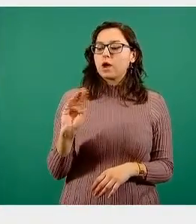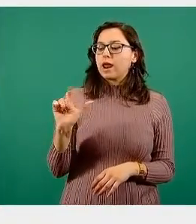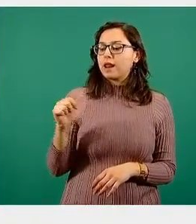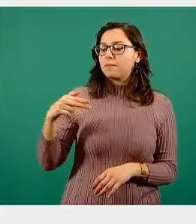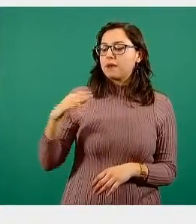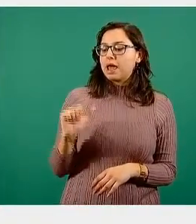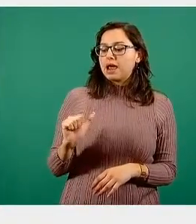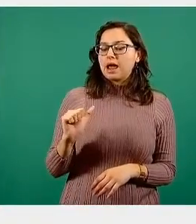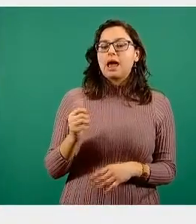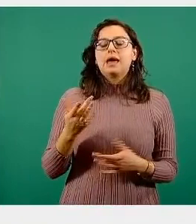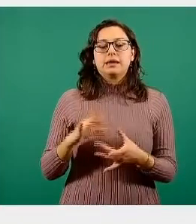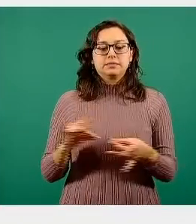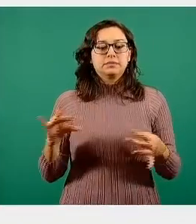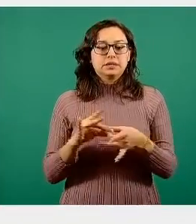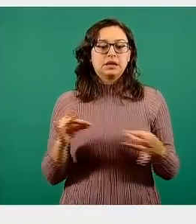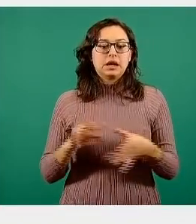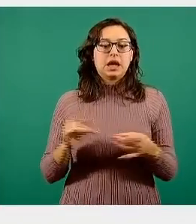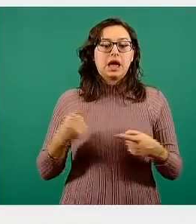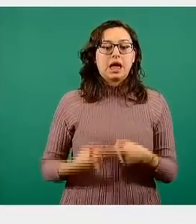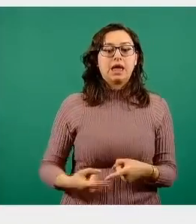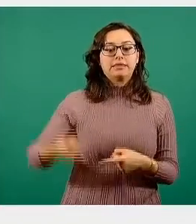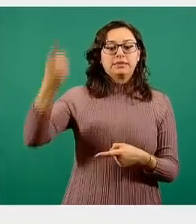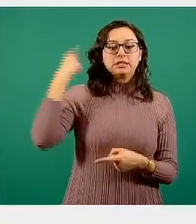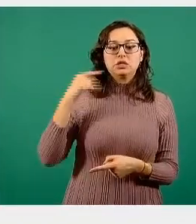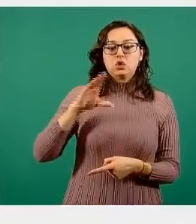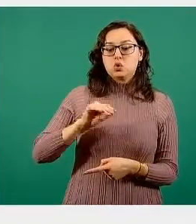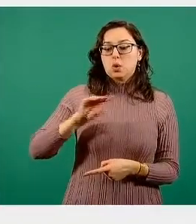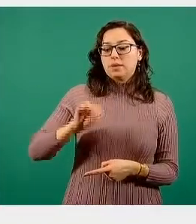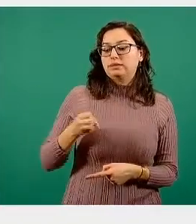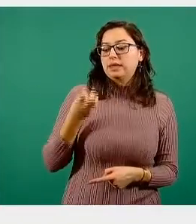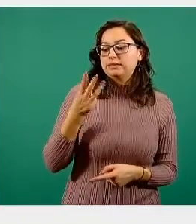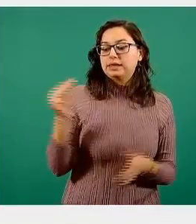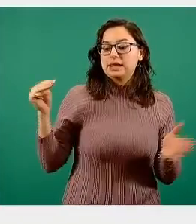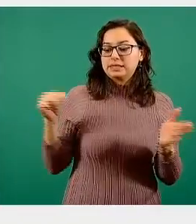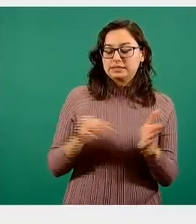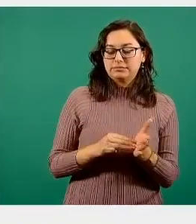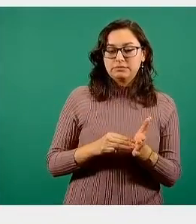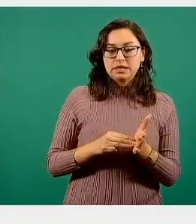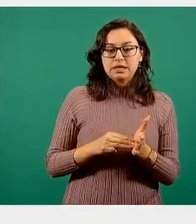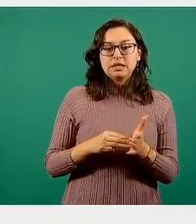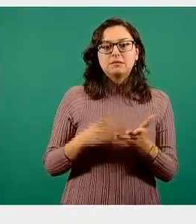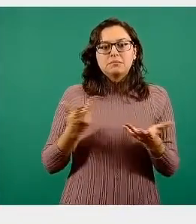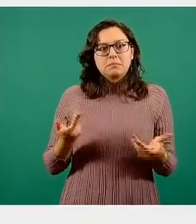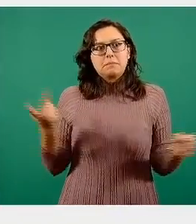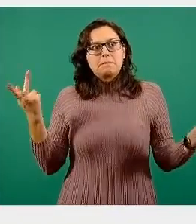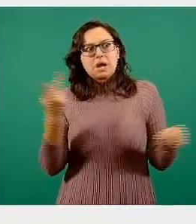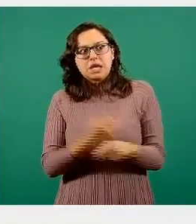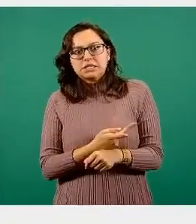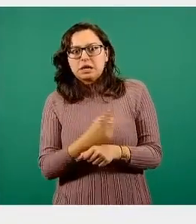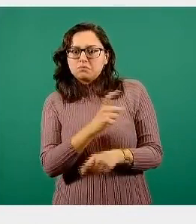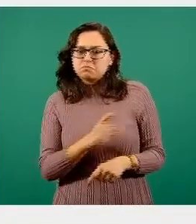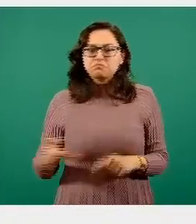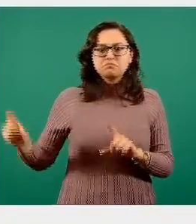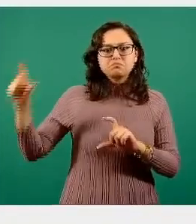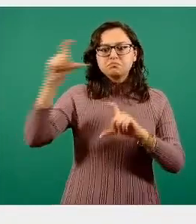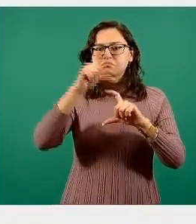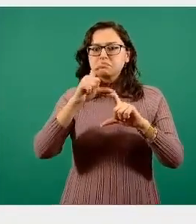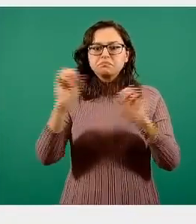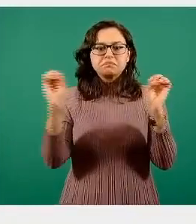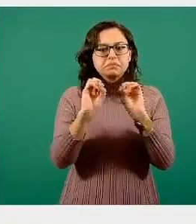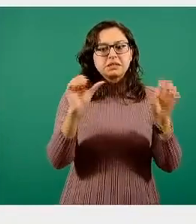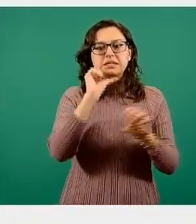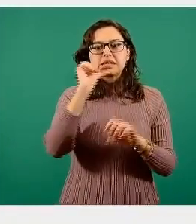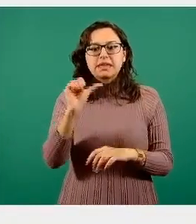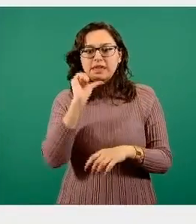aquí, noventa y tres mil dosis, que son las que están utilizando en la segunda aplicación. ¿Por qué ya no las ponemos aquí desde hace varios días?